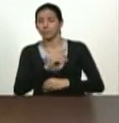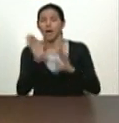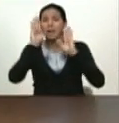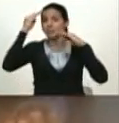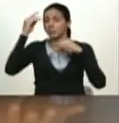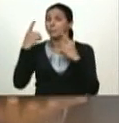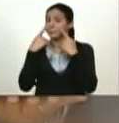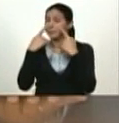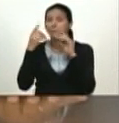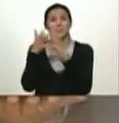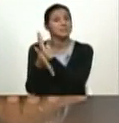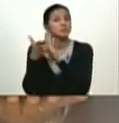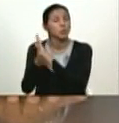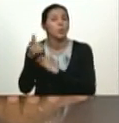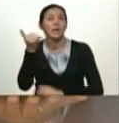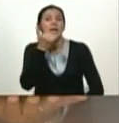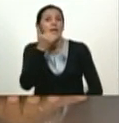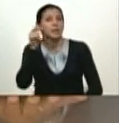pasando en Argentina.